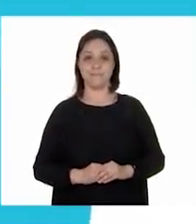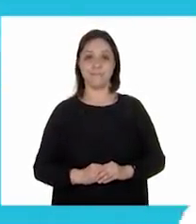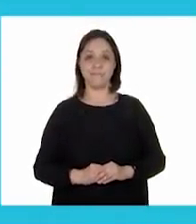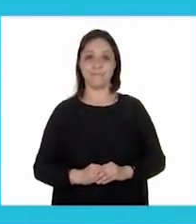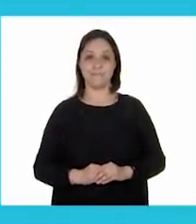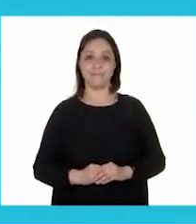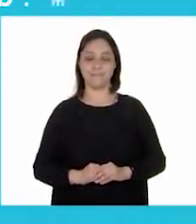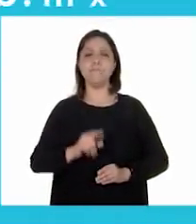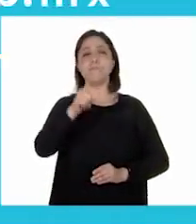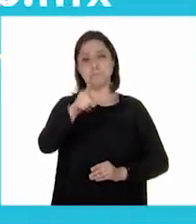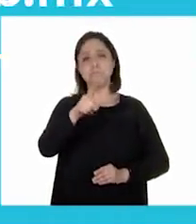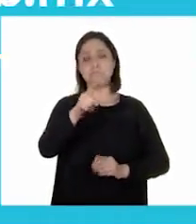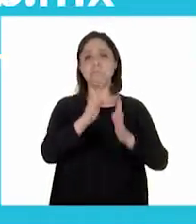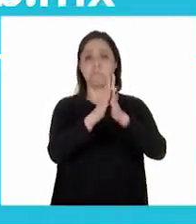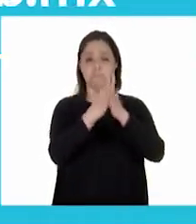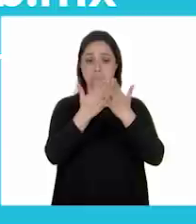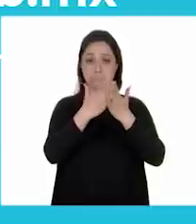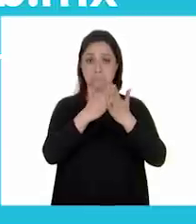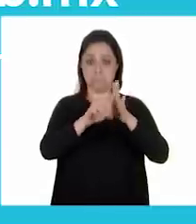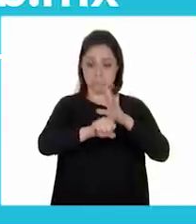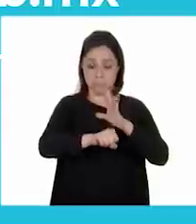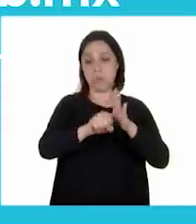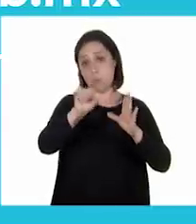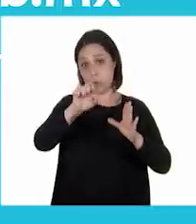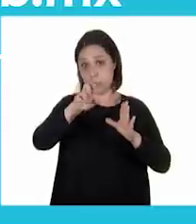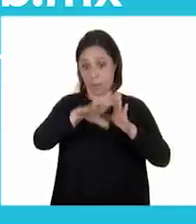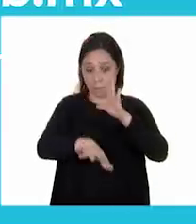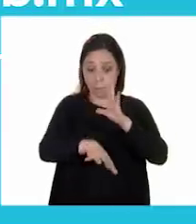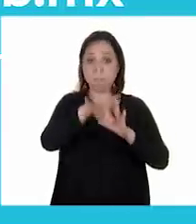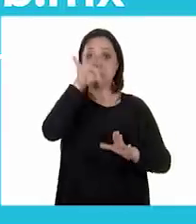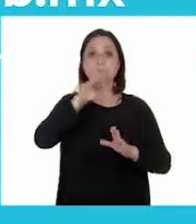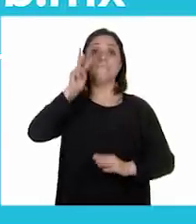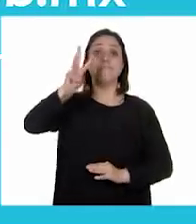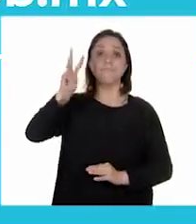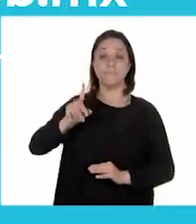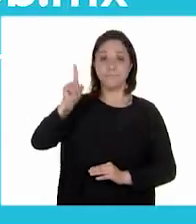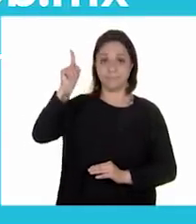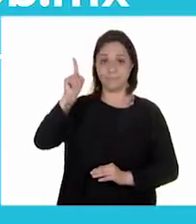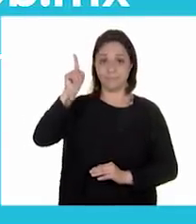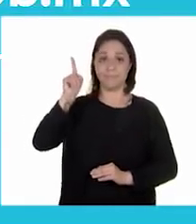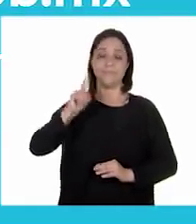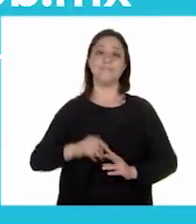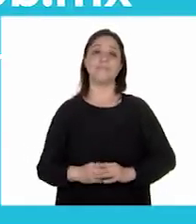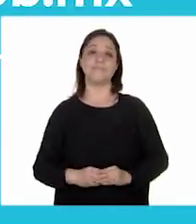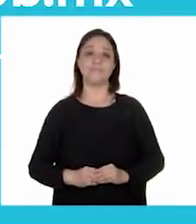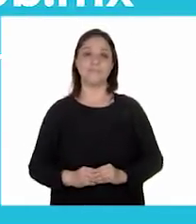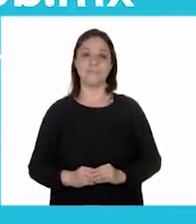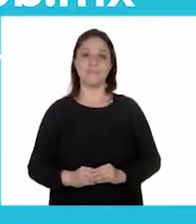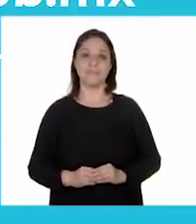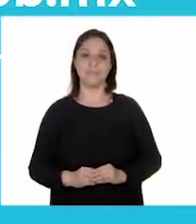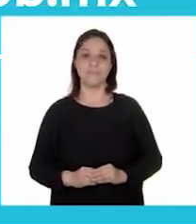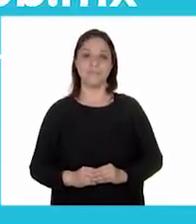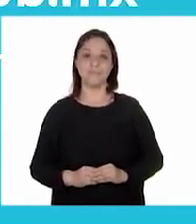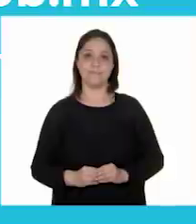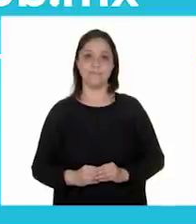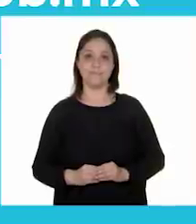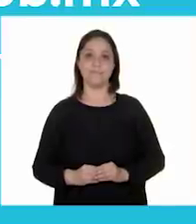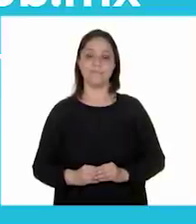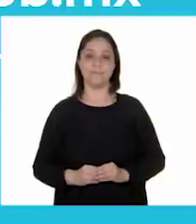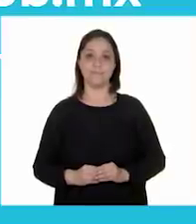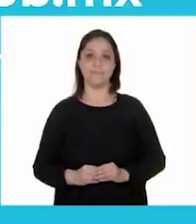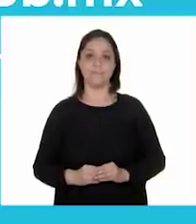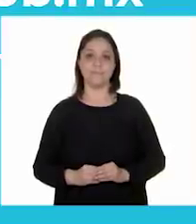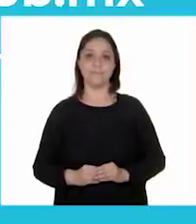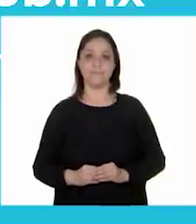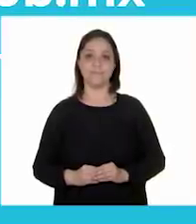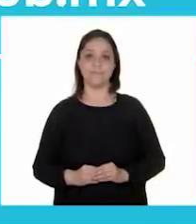líneas. También puedes encontrar los libros de texto en la página conalitej.cep.gov